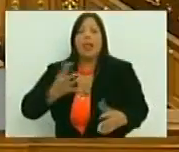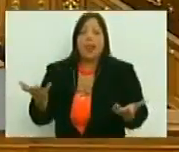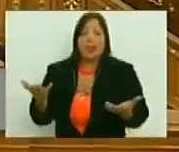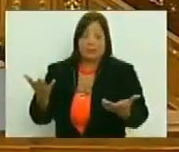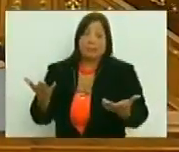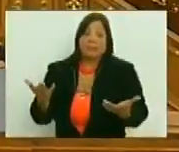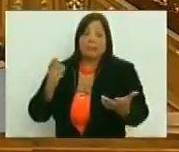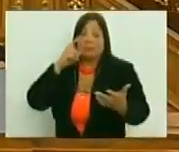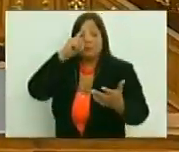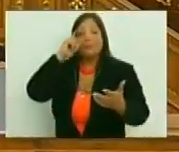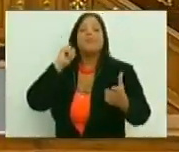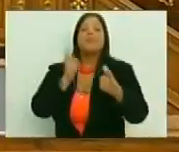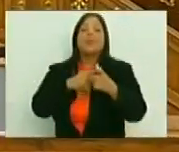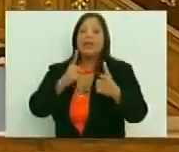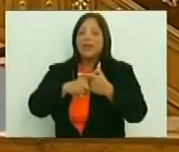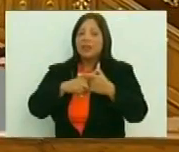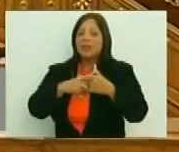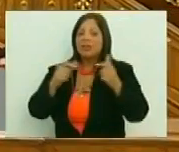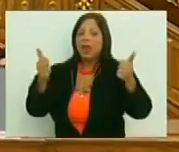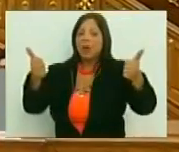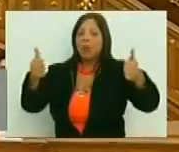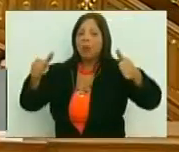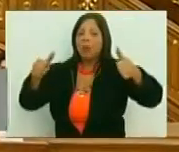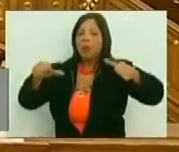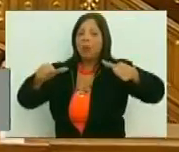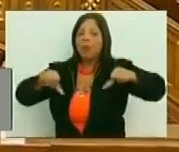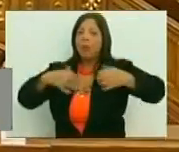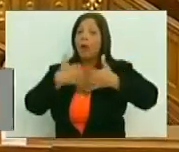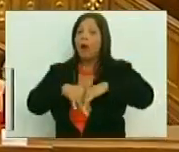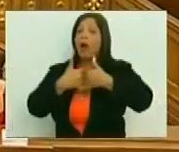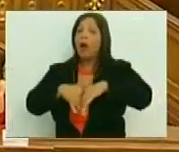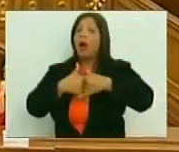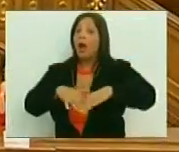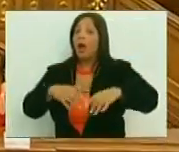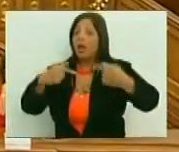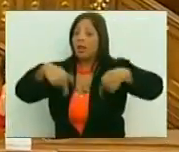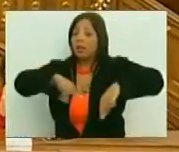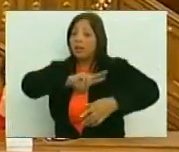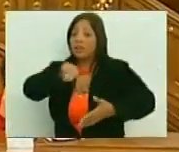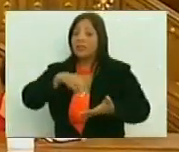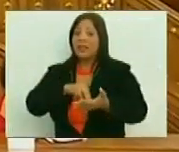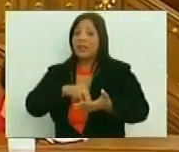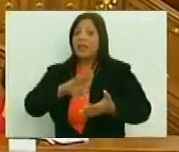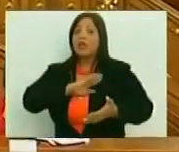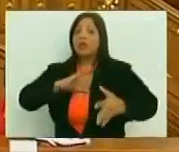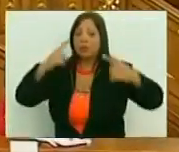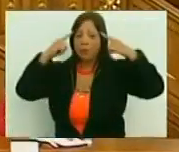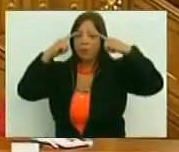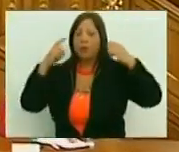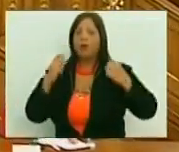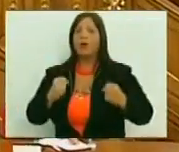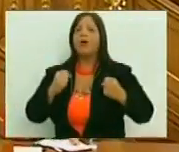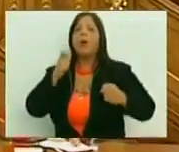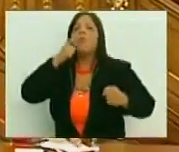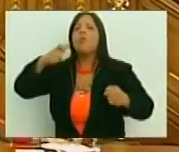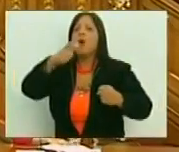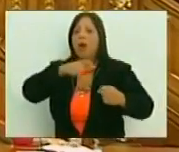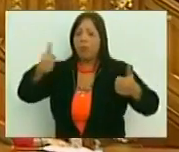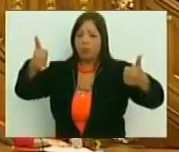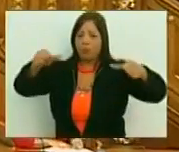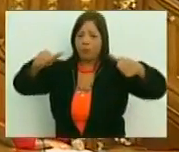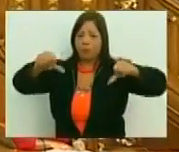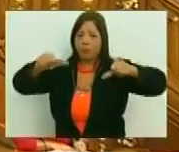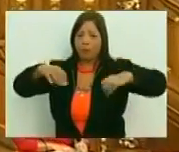y entonces nos llevaron también a denigrar, la producción nacional, y de nuestra capacidad como pueblo, para la